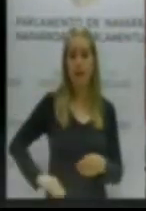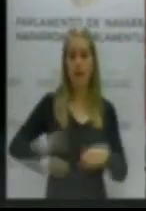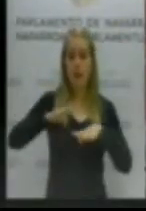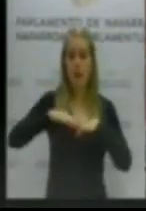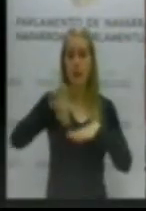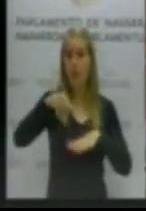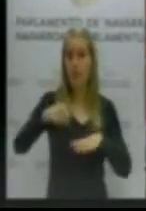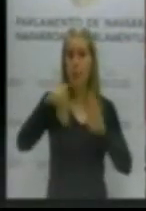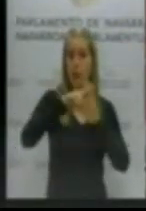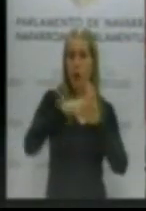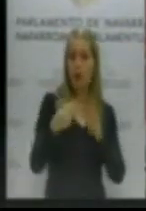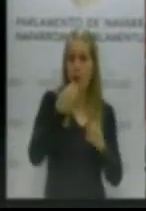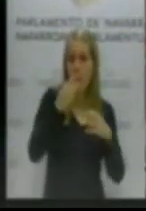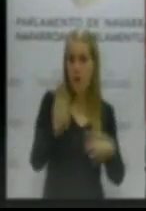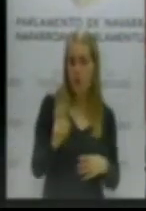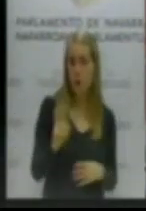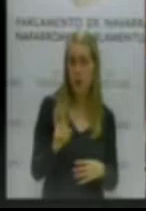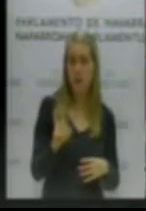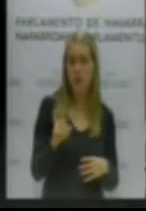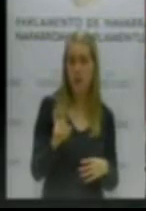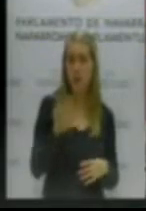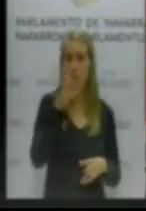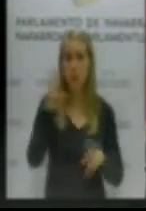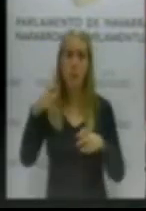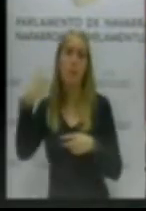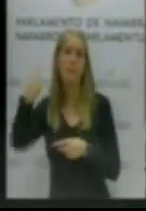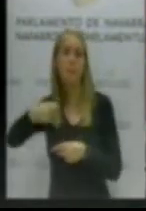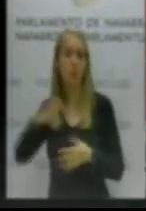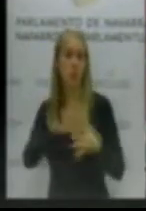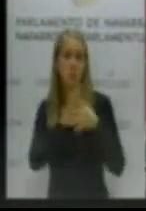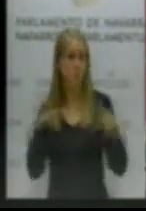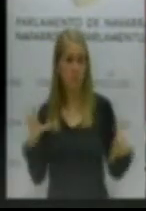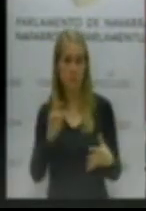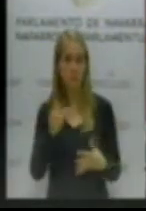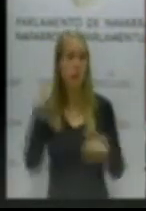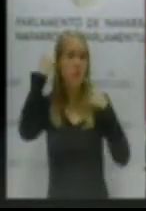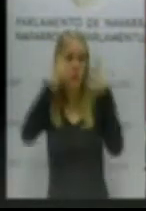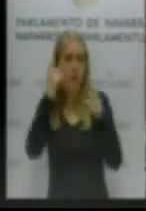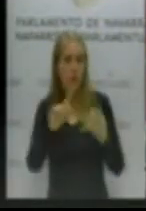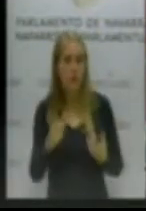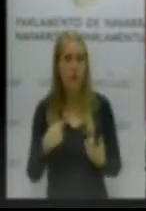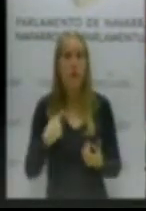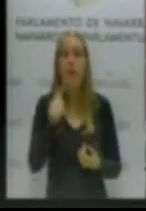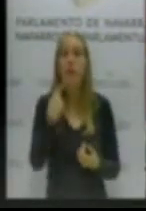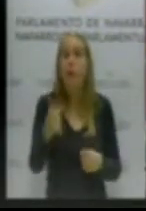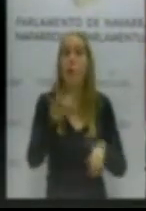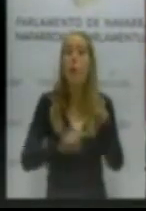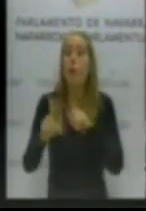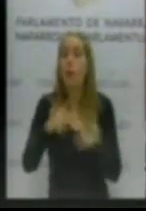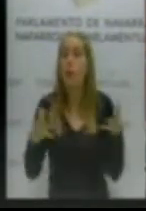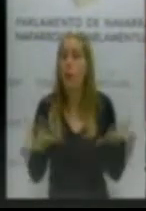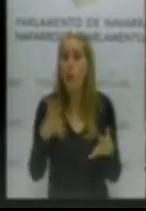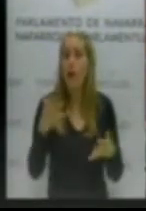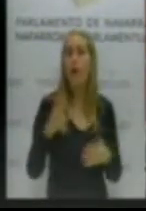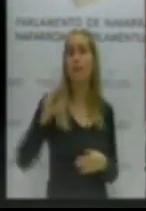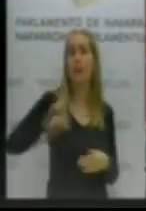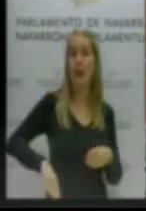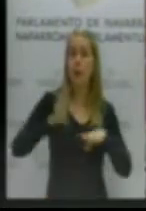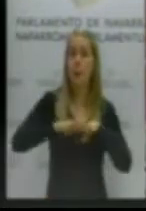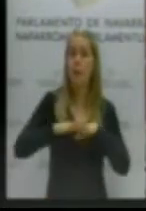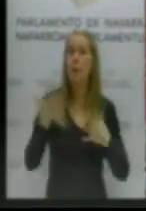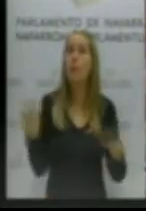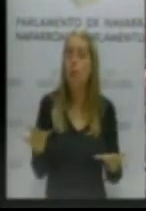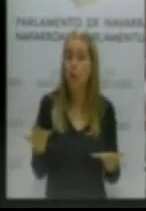para las pensiones. De verdad, no se esfuercen tanto. ¿Quiere que les diga qué problema tiene el SMI para este gobierno?